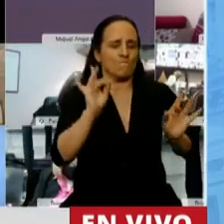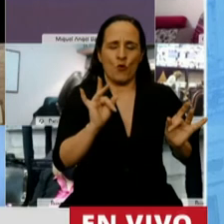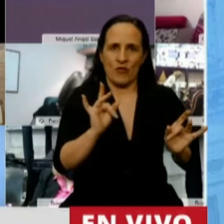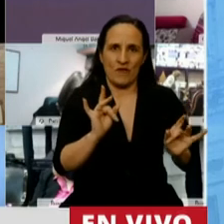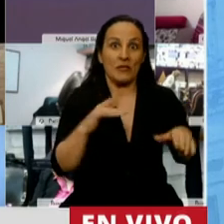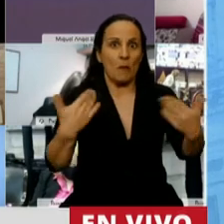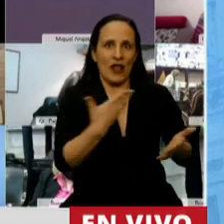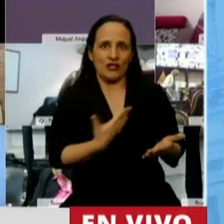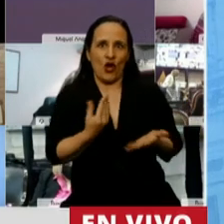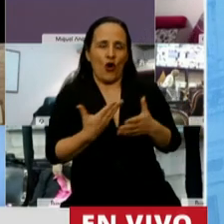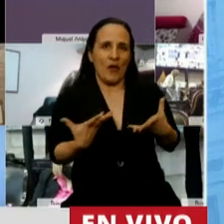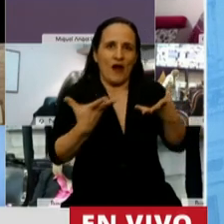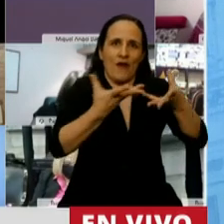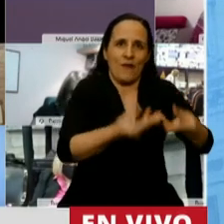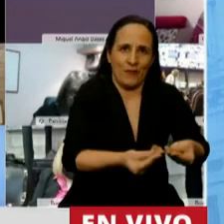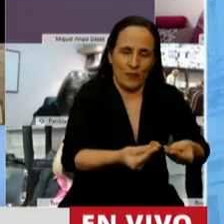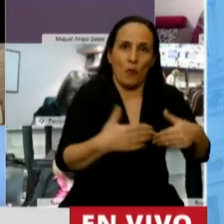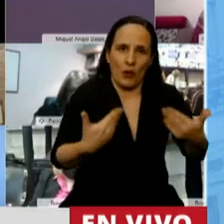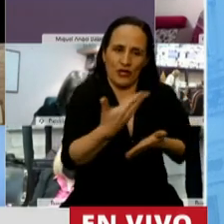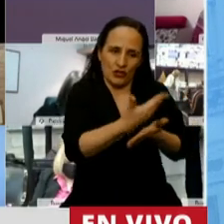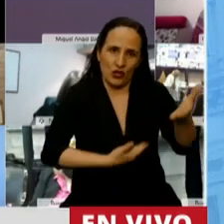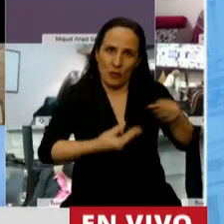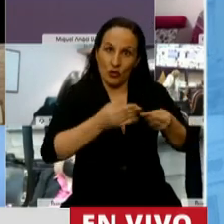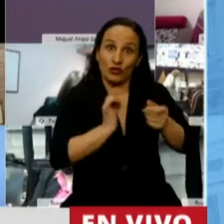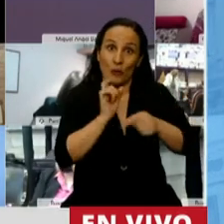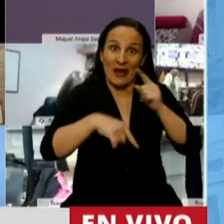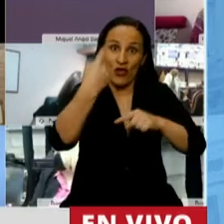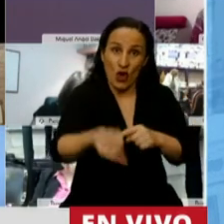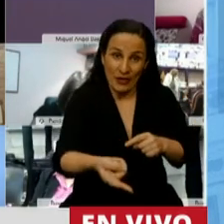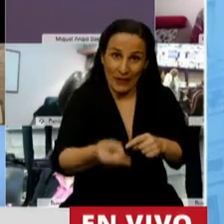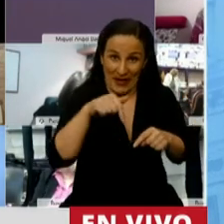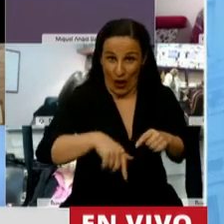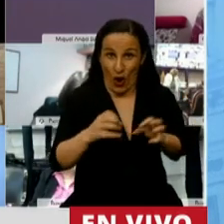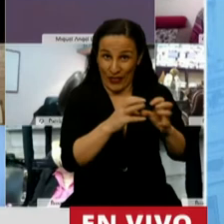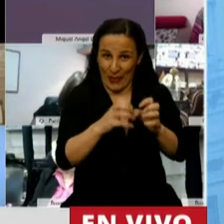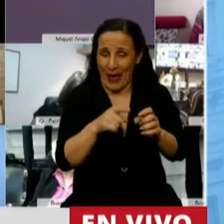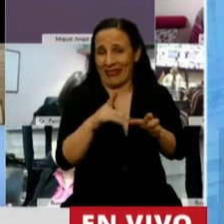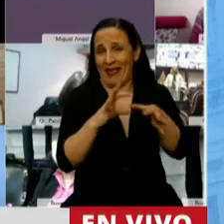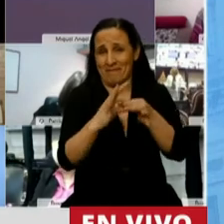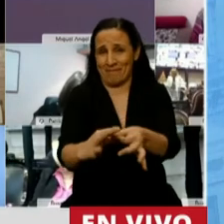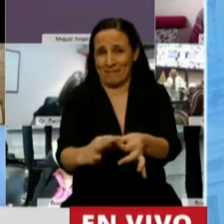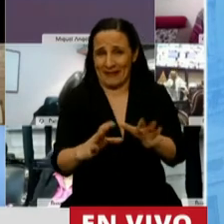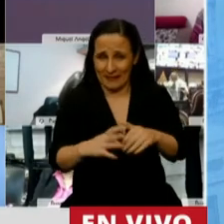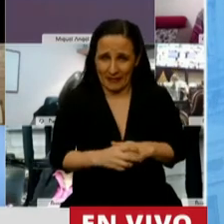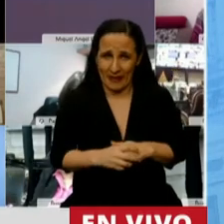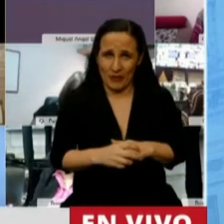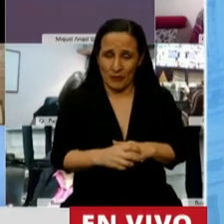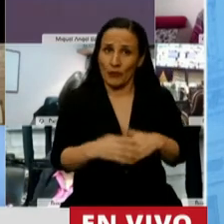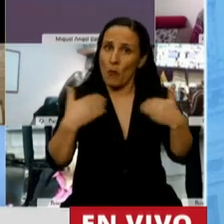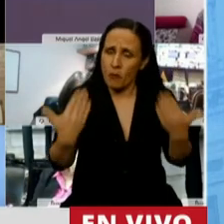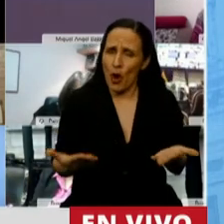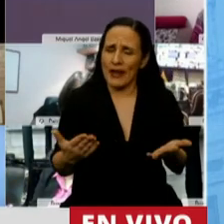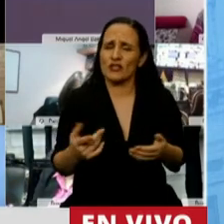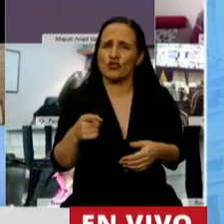rescate. Y por ello el presupuesto del 2021, que hoy está en consideración, sigue la misma línea. Por ello hemos ido a